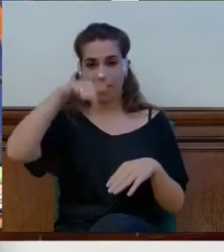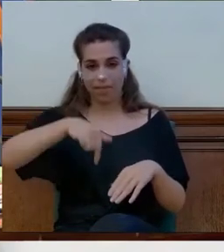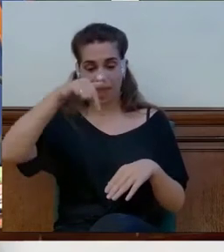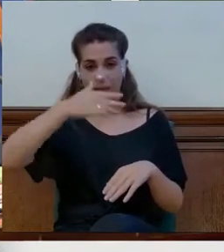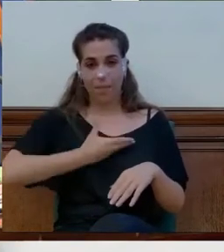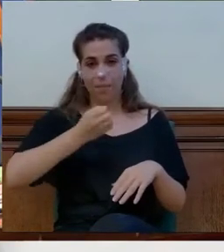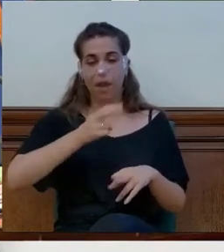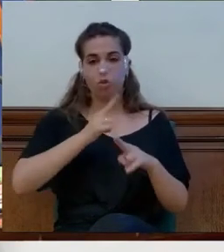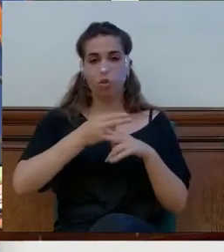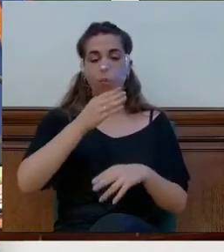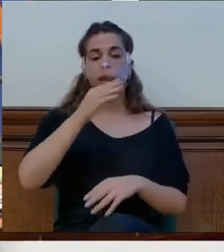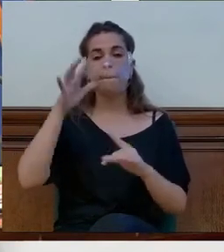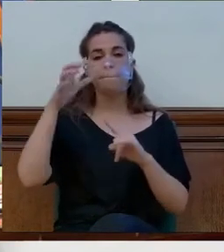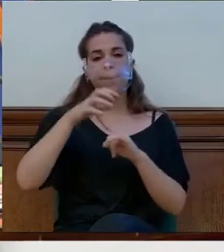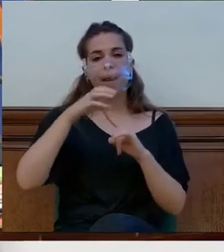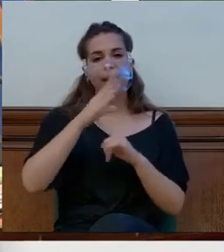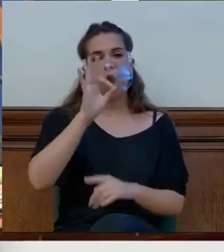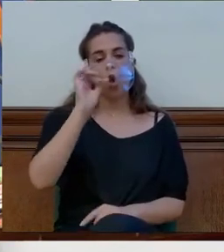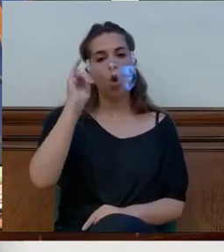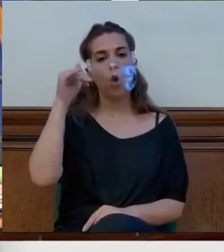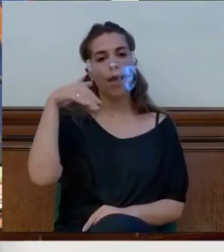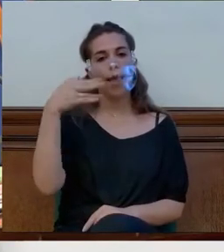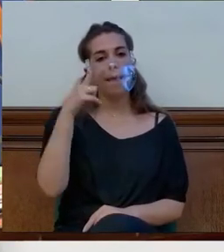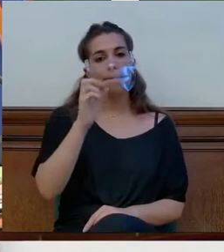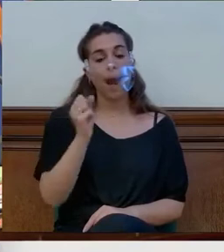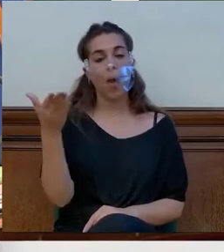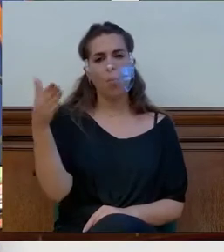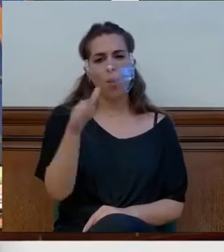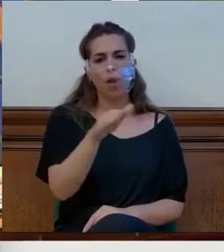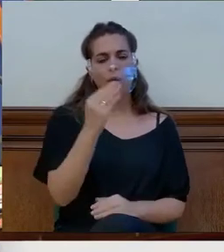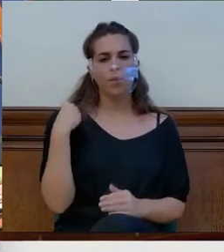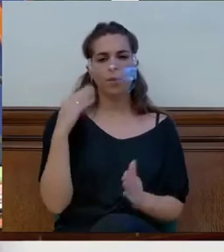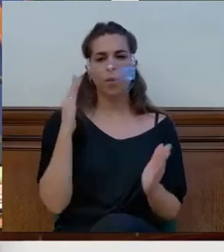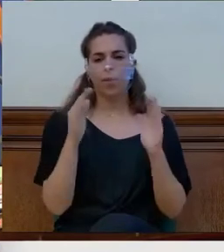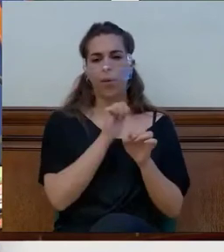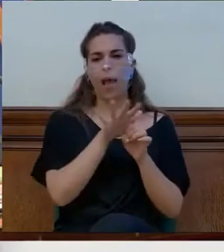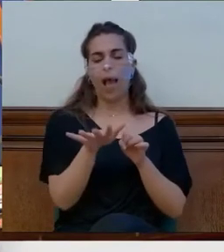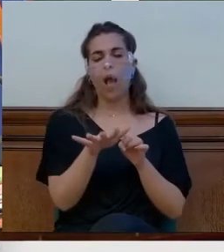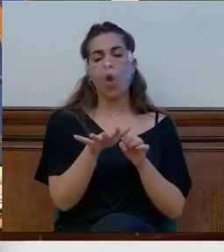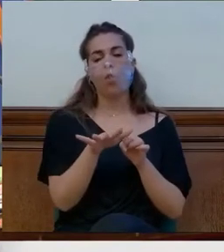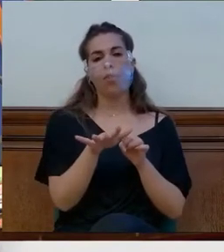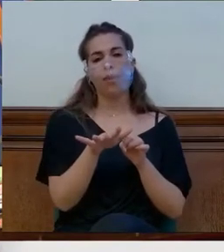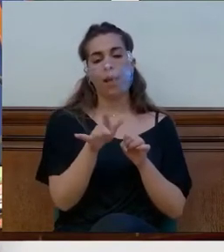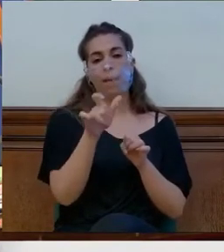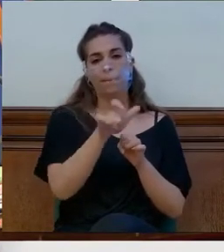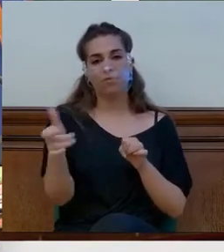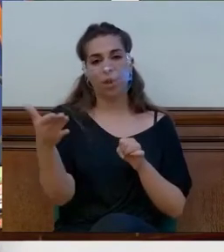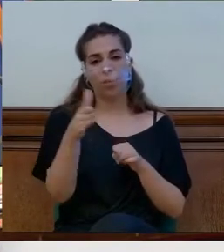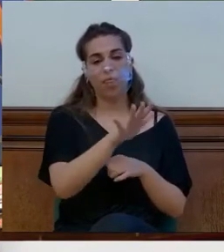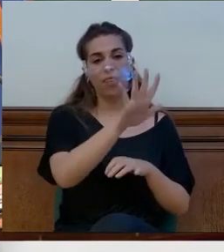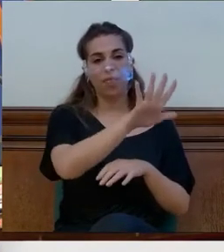en la que fallecieron durante la pandemia 59 personas y otras privadas como las